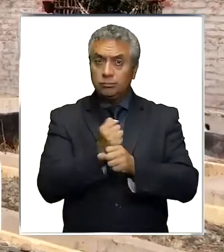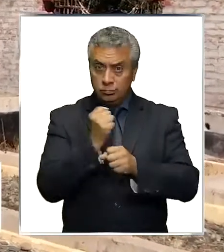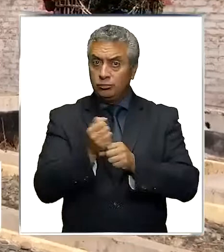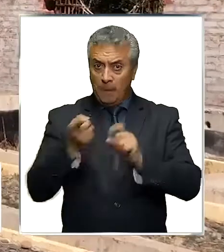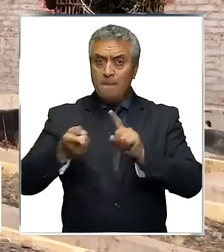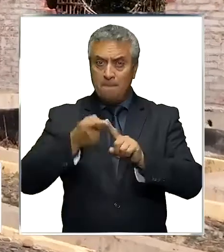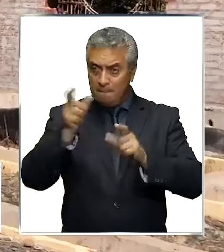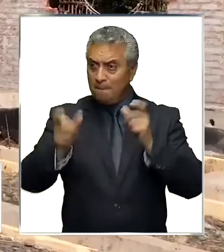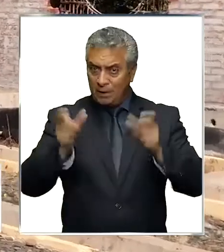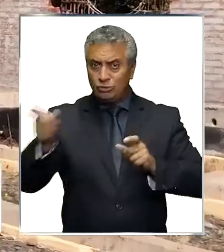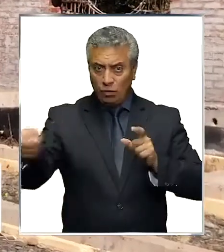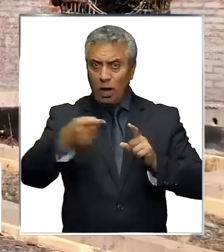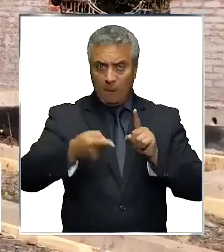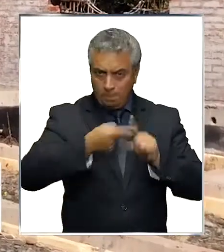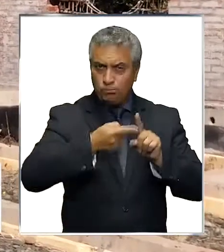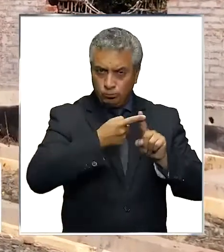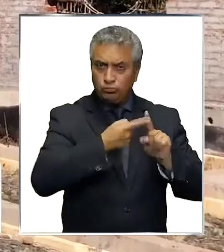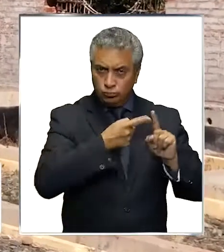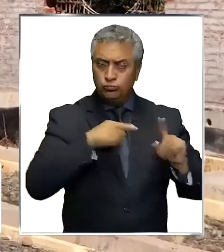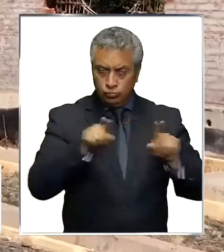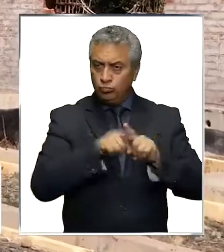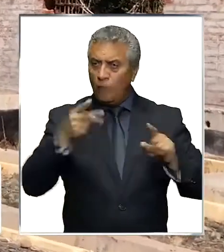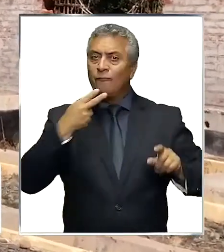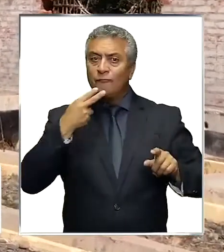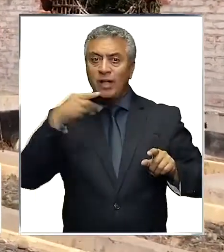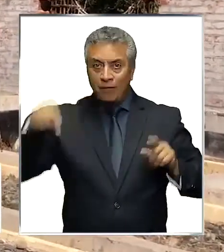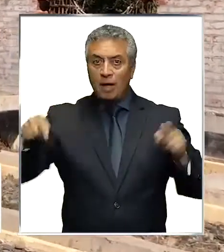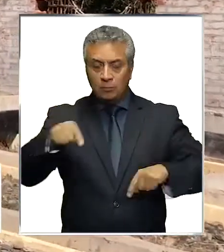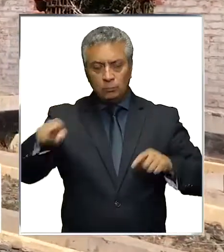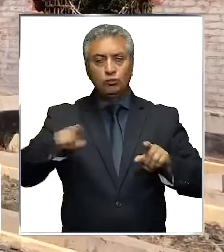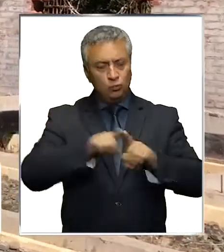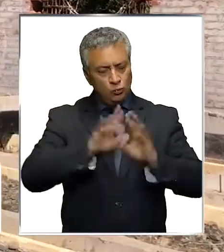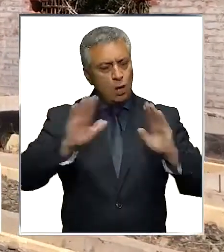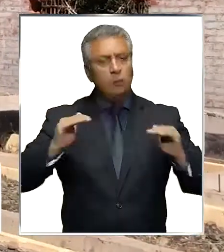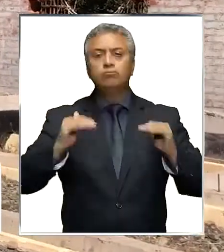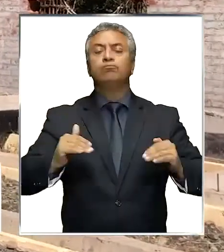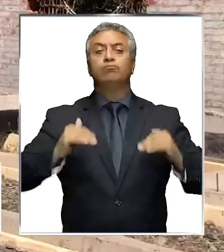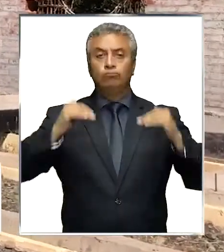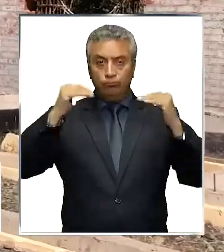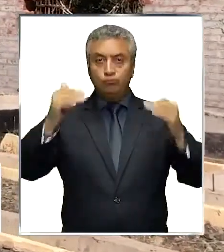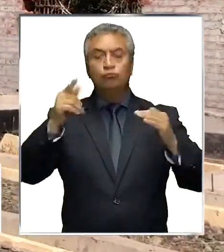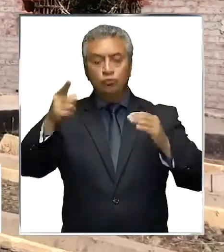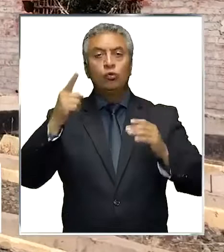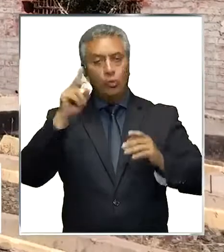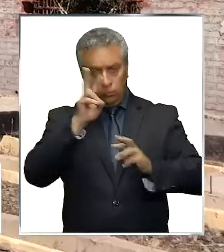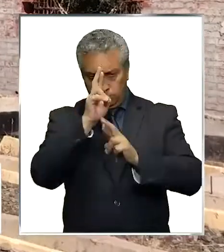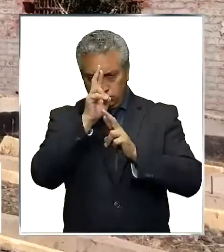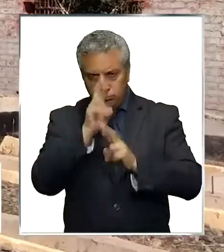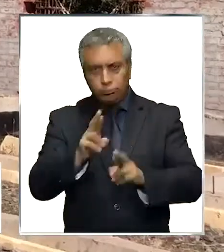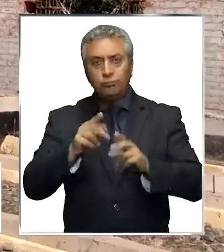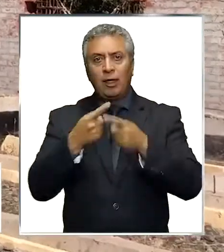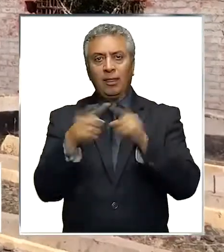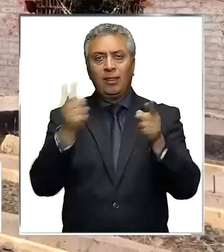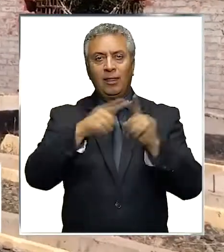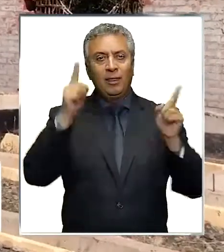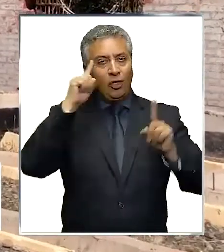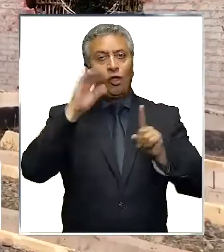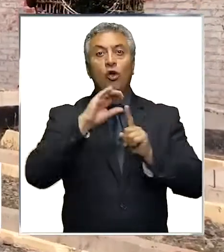de las personas que viven por acá, tiene un alto factor intercultural,